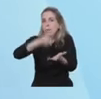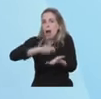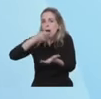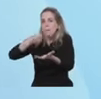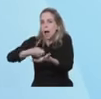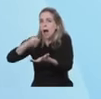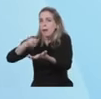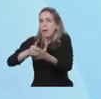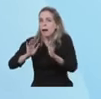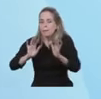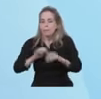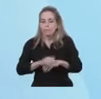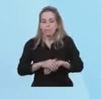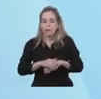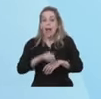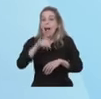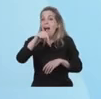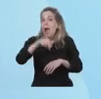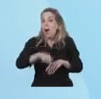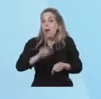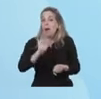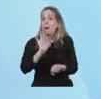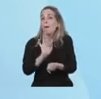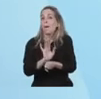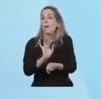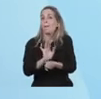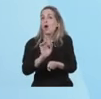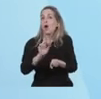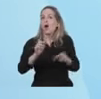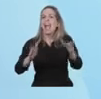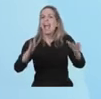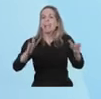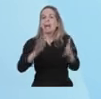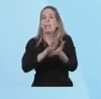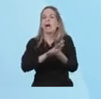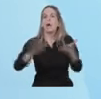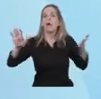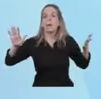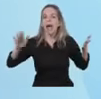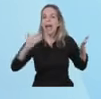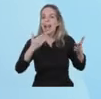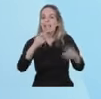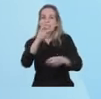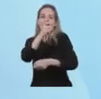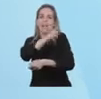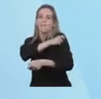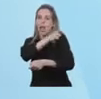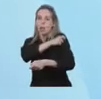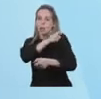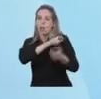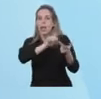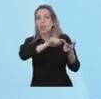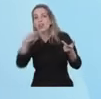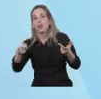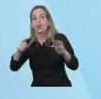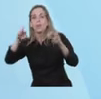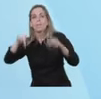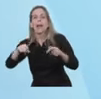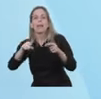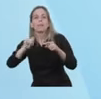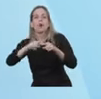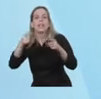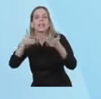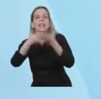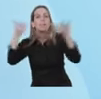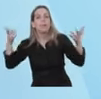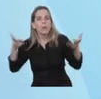Estamos ingresando en una nueva etapa gracias a la vacunación y otras políticas públicas que protegieron los ingresos